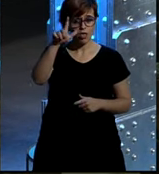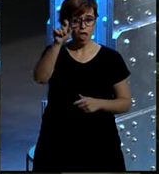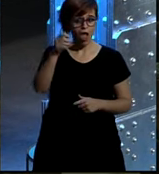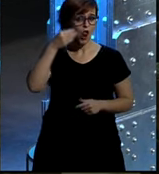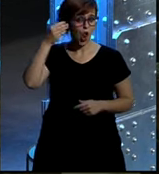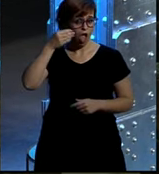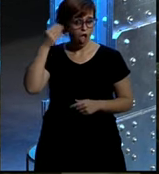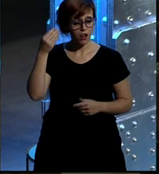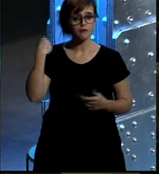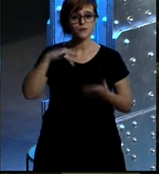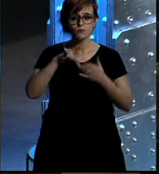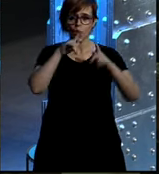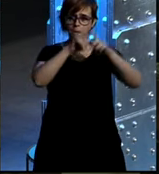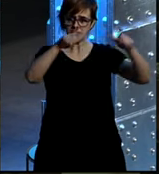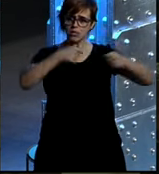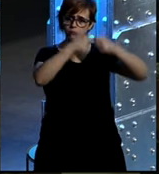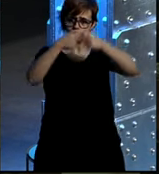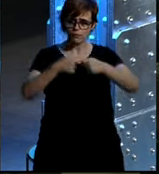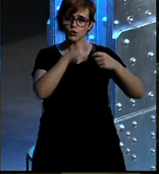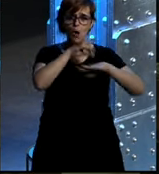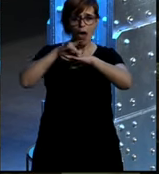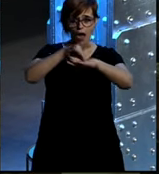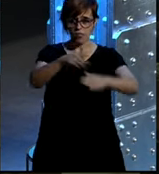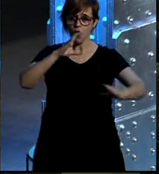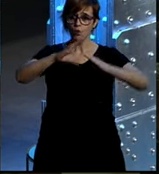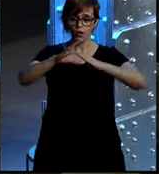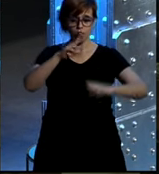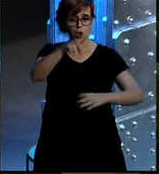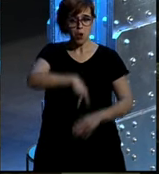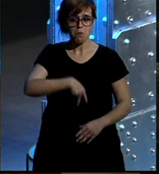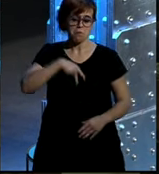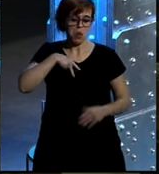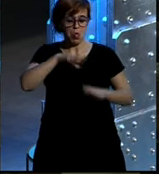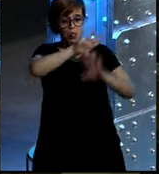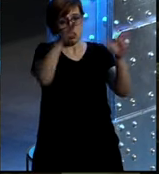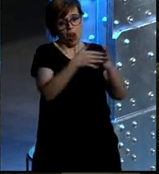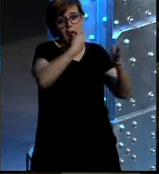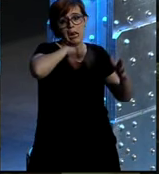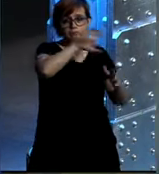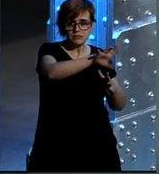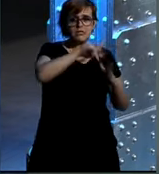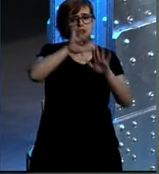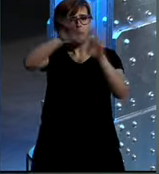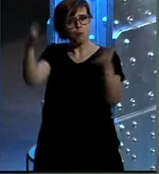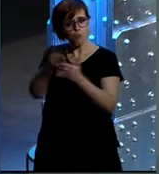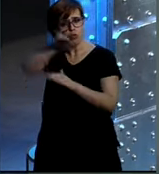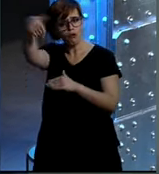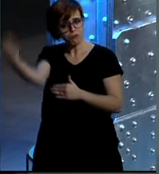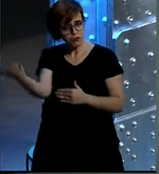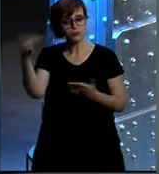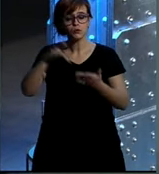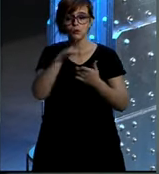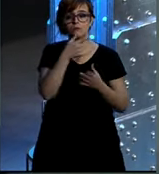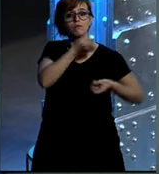corporativa, con una gran experiencia en agencias de comunicación a nivel nacional e internacional, y en su